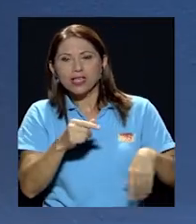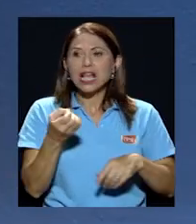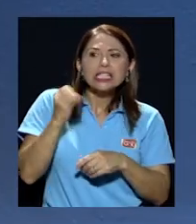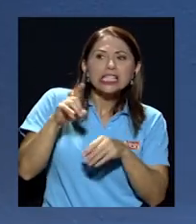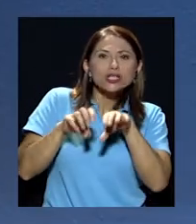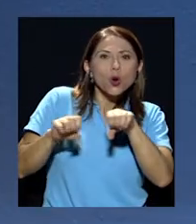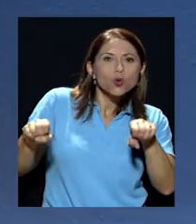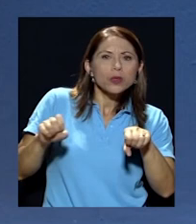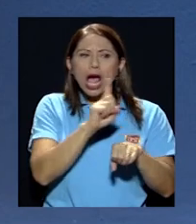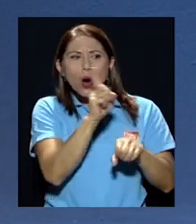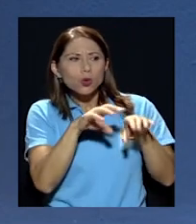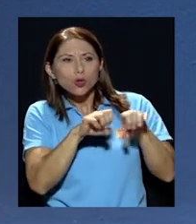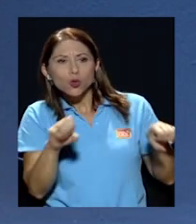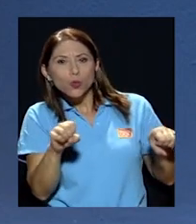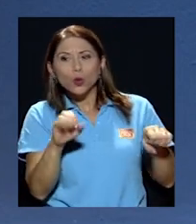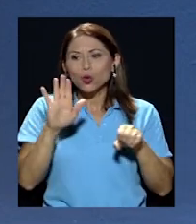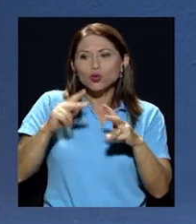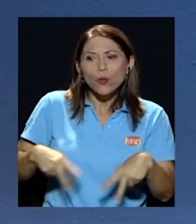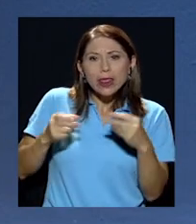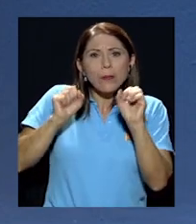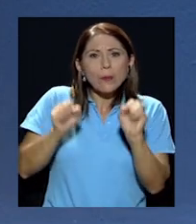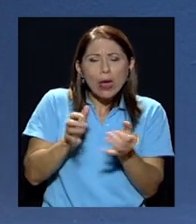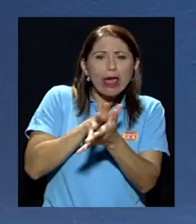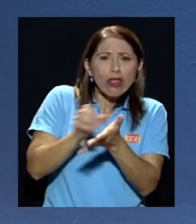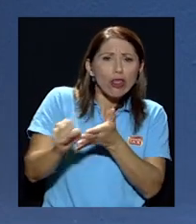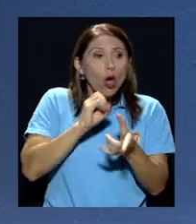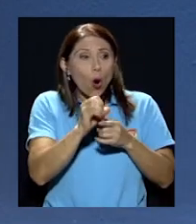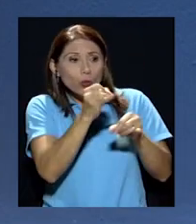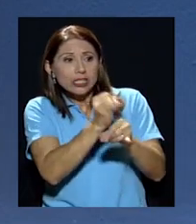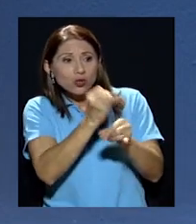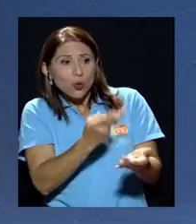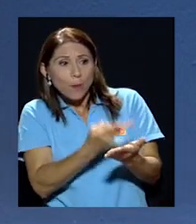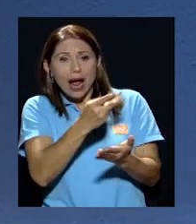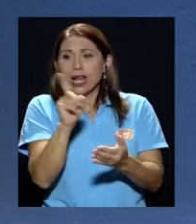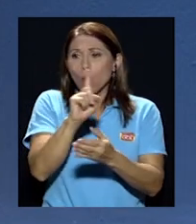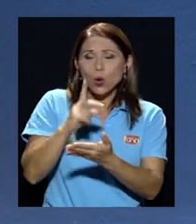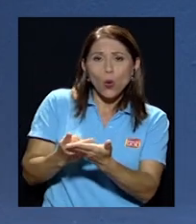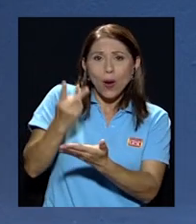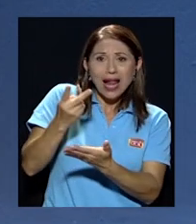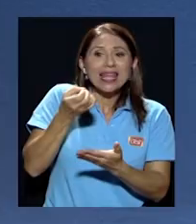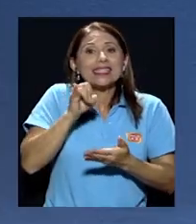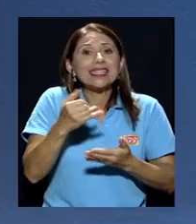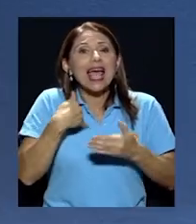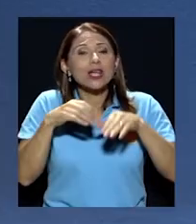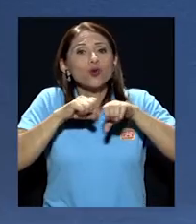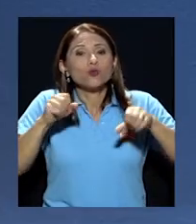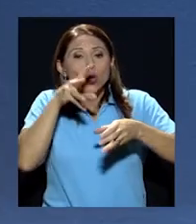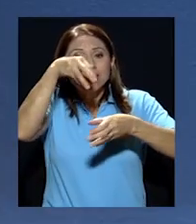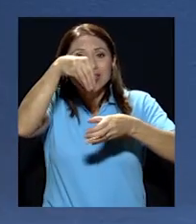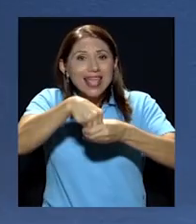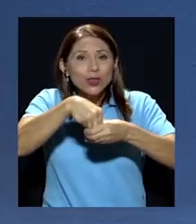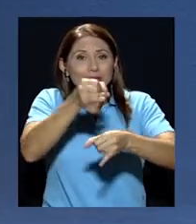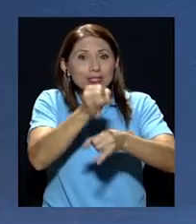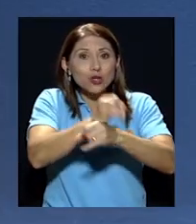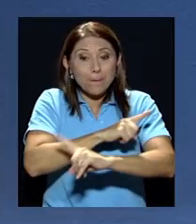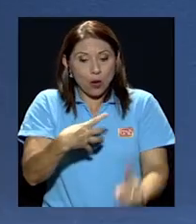si su vida puede ser hecha añicos, si una institución vale, si no vale, si hay corrupción dentro de la institución, pero su corrupción